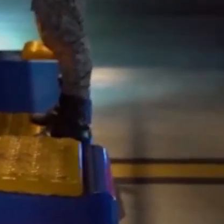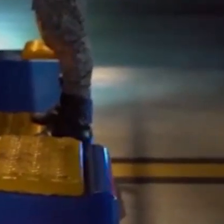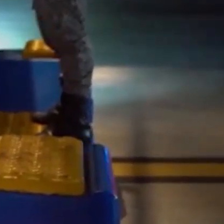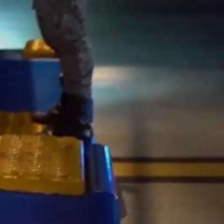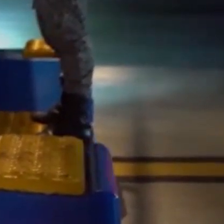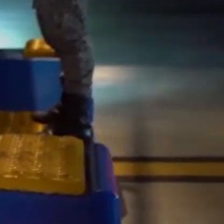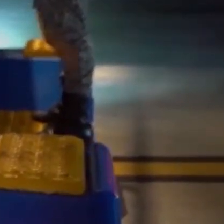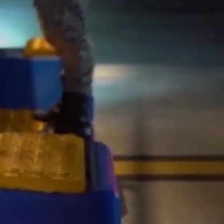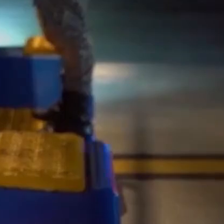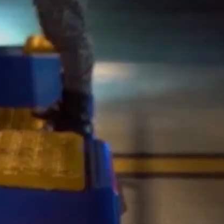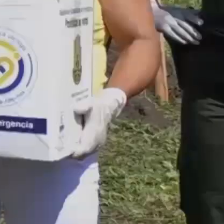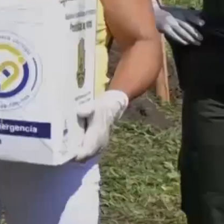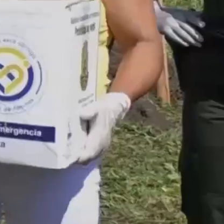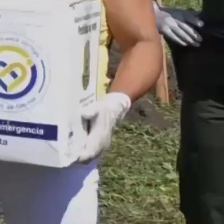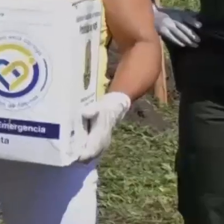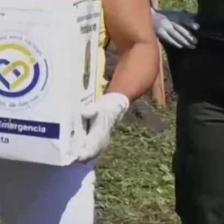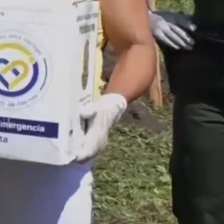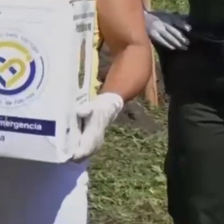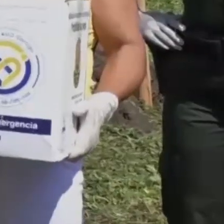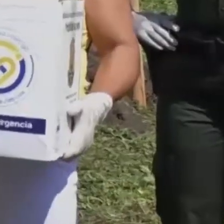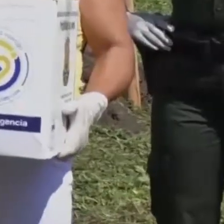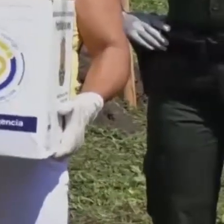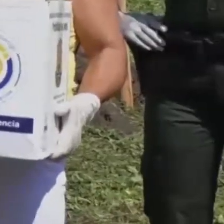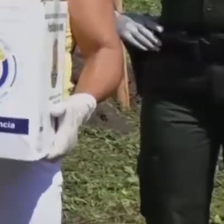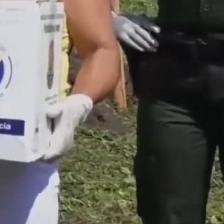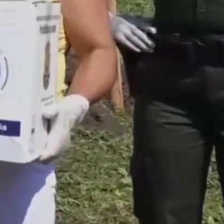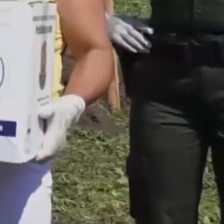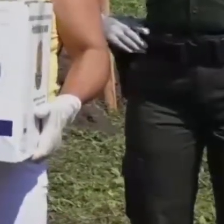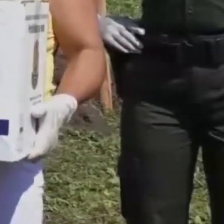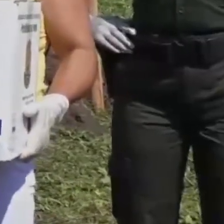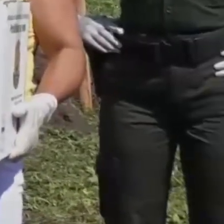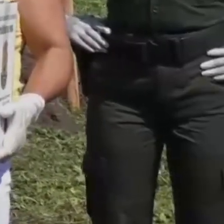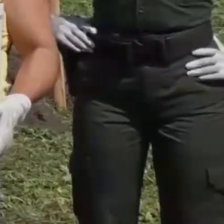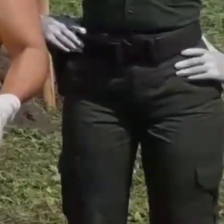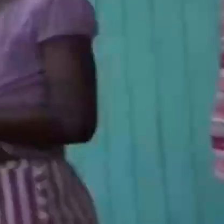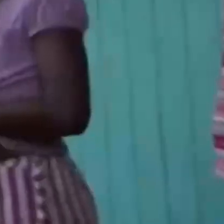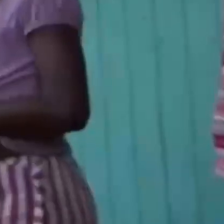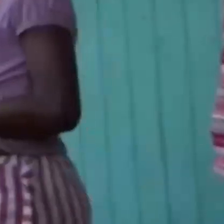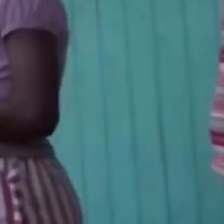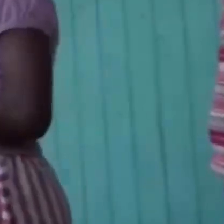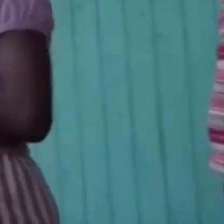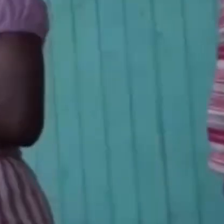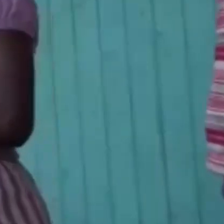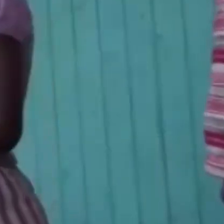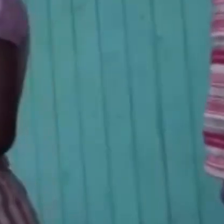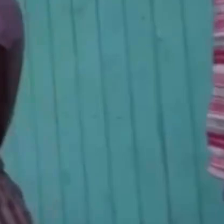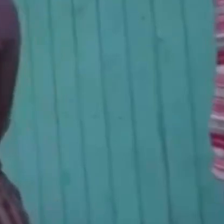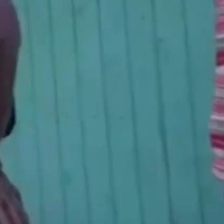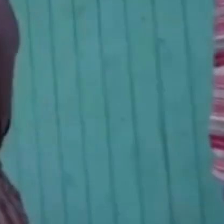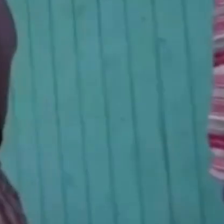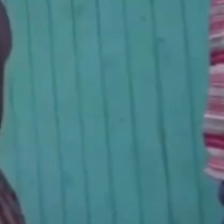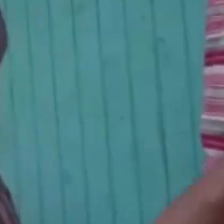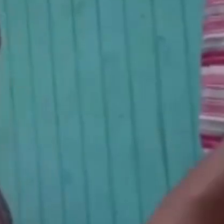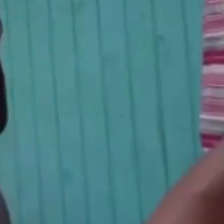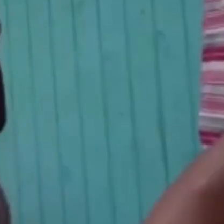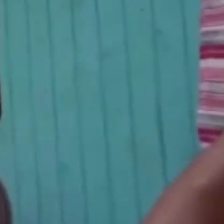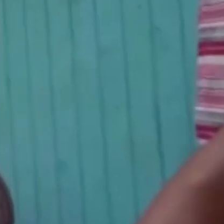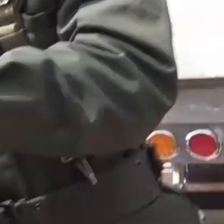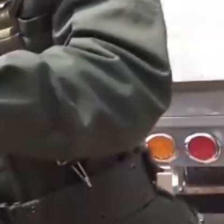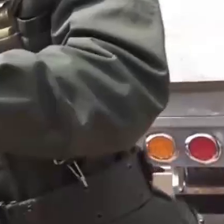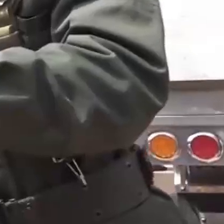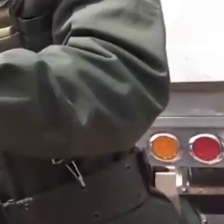nacional. Y su primer operativo de distribución será en San Andrés Islas, Uribial La Guajira, Cúcuta, Norte de Santander,